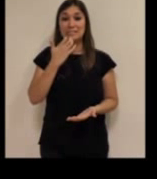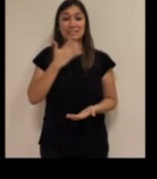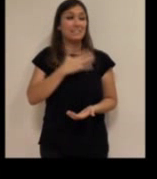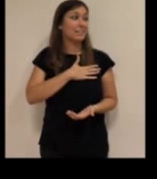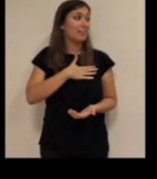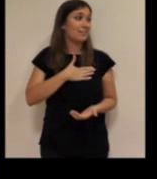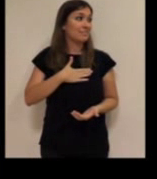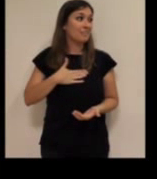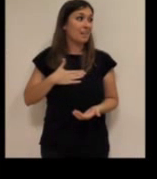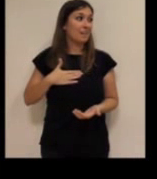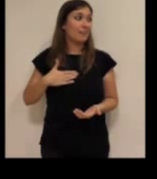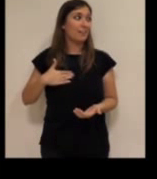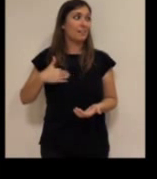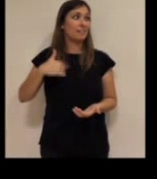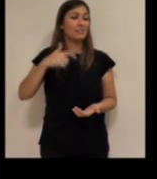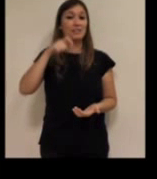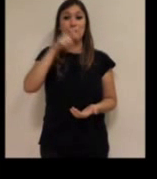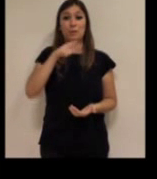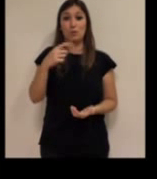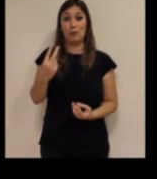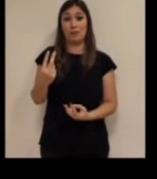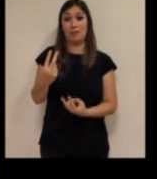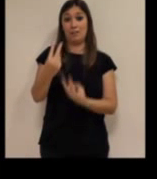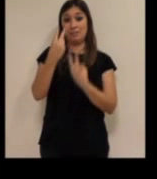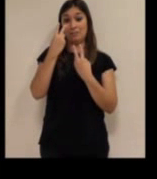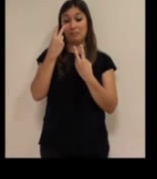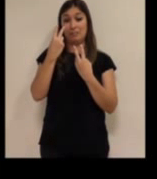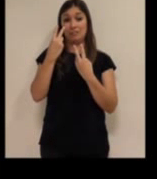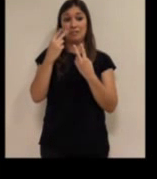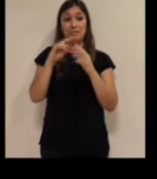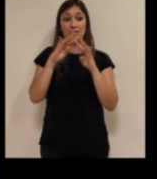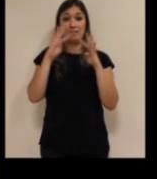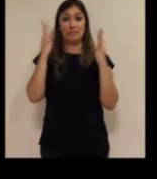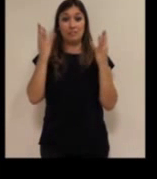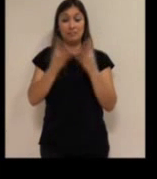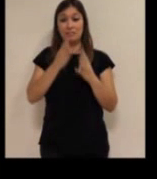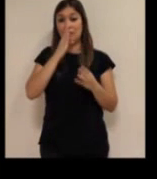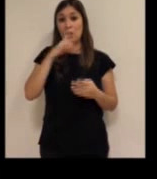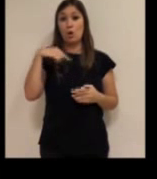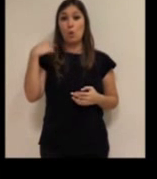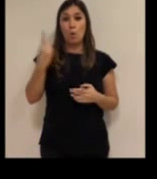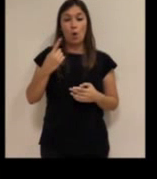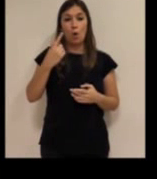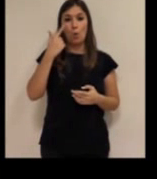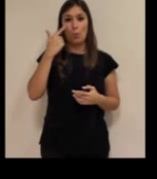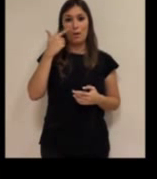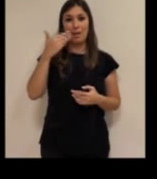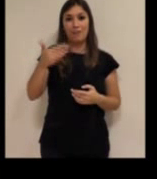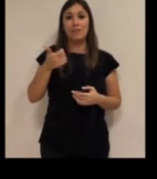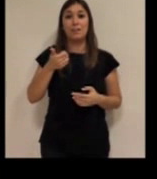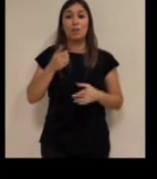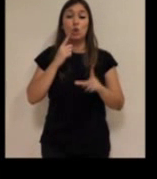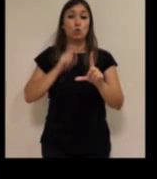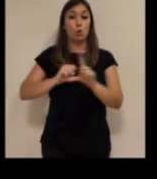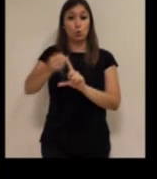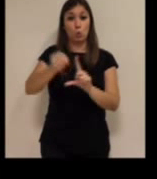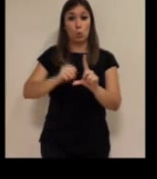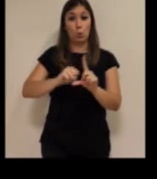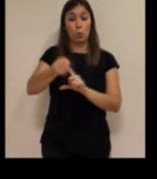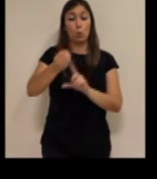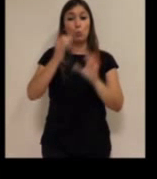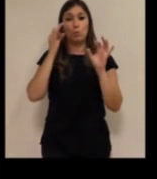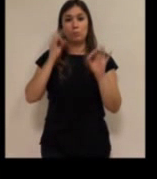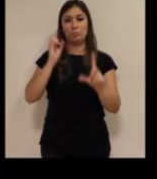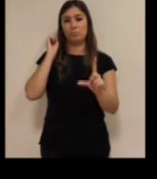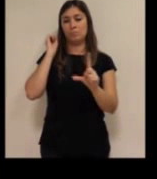que si queréis que se queden las personas que nos estén viendo o después nos vayan a ver más adelante a través del canal